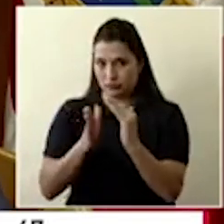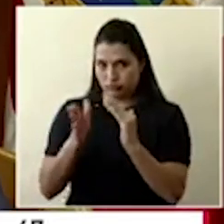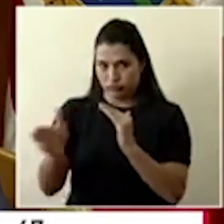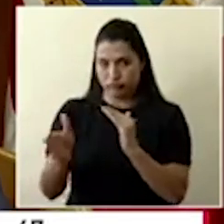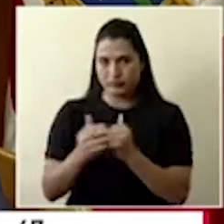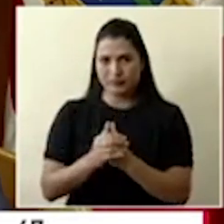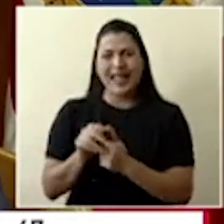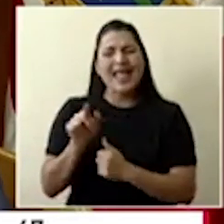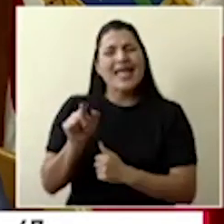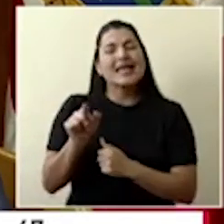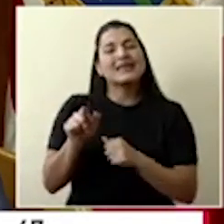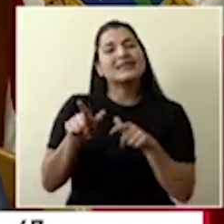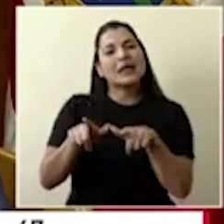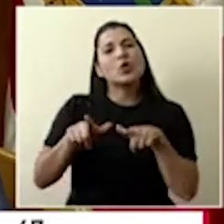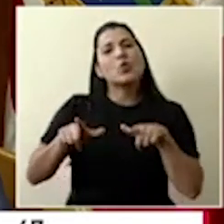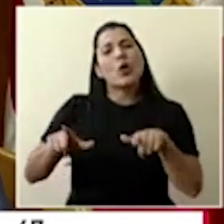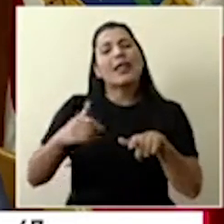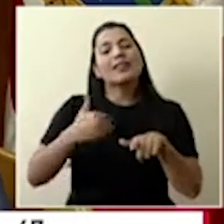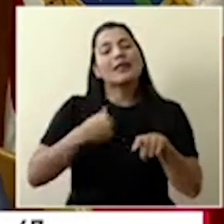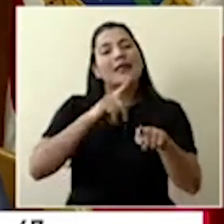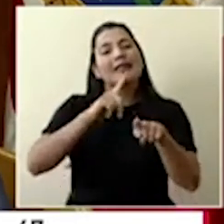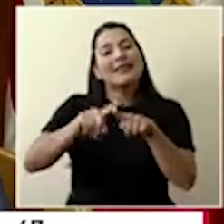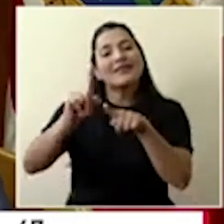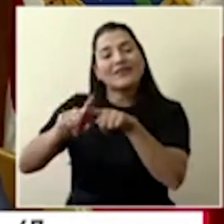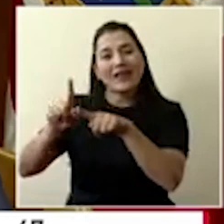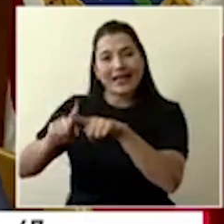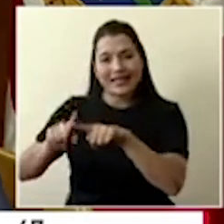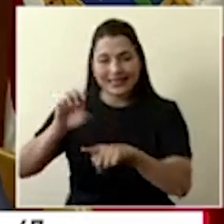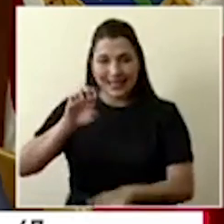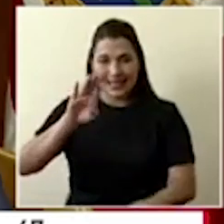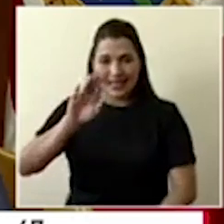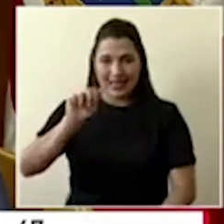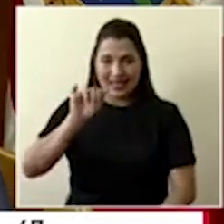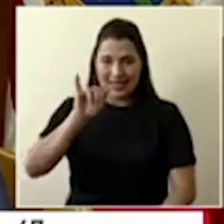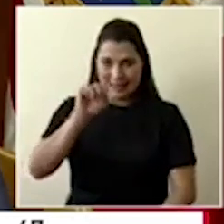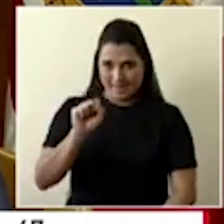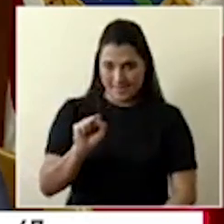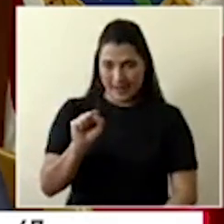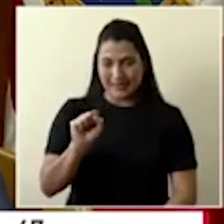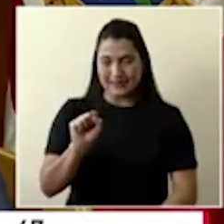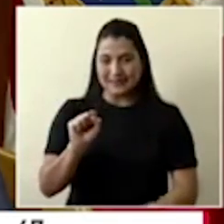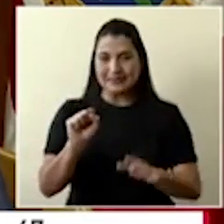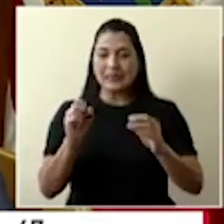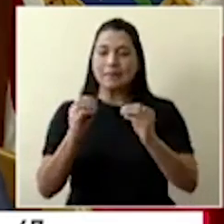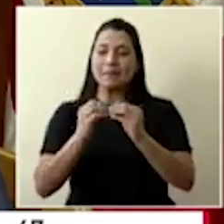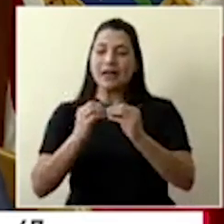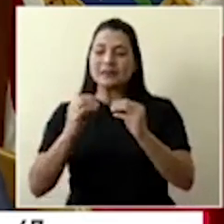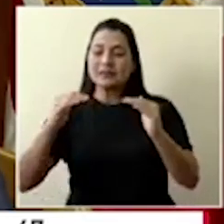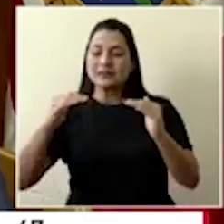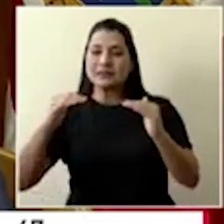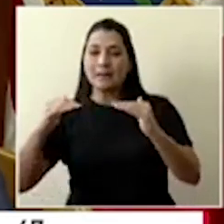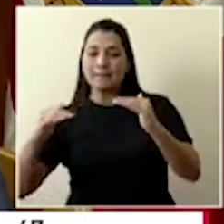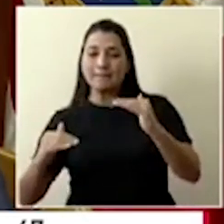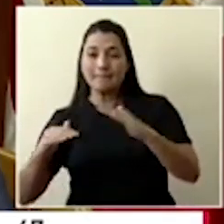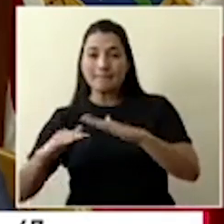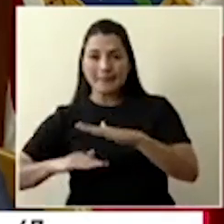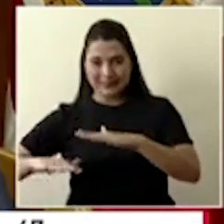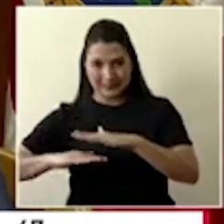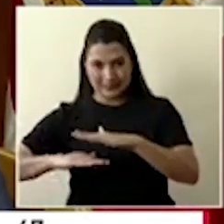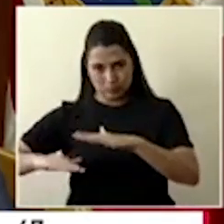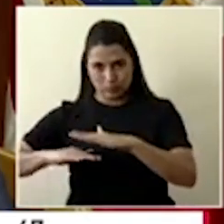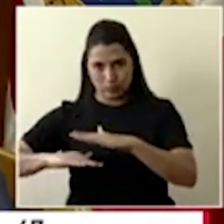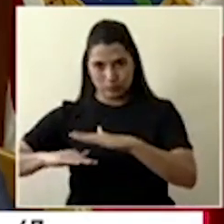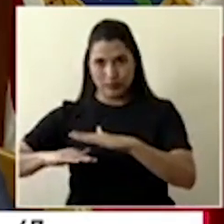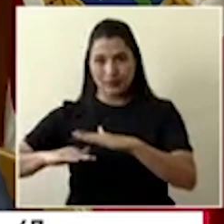tiene una combinación de ebais que están tercerizados versus otros que están operados por